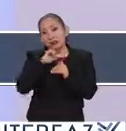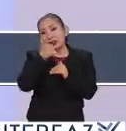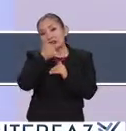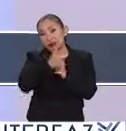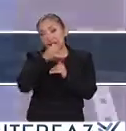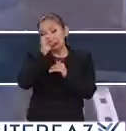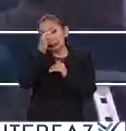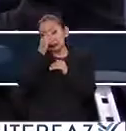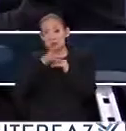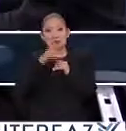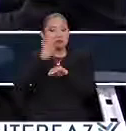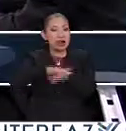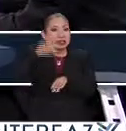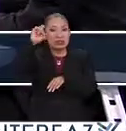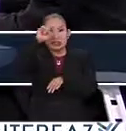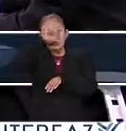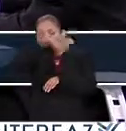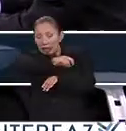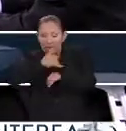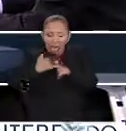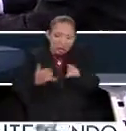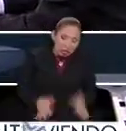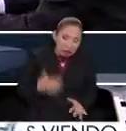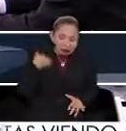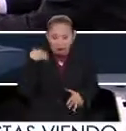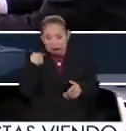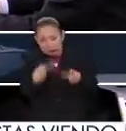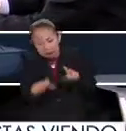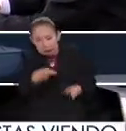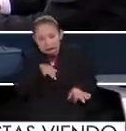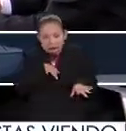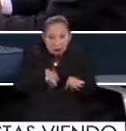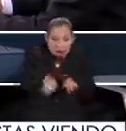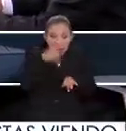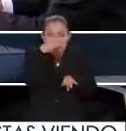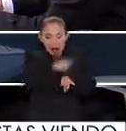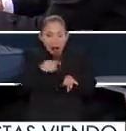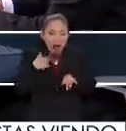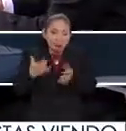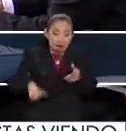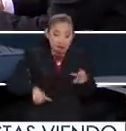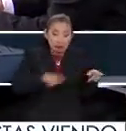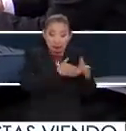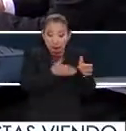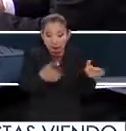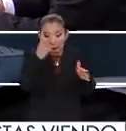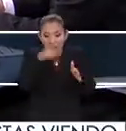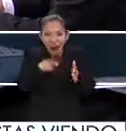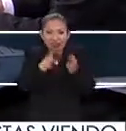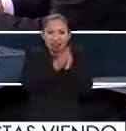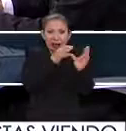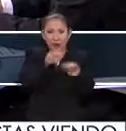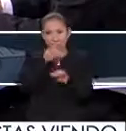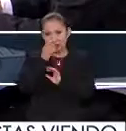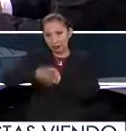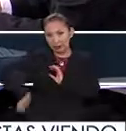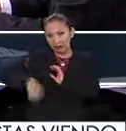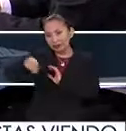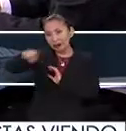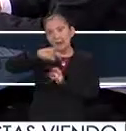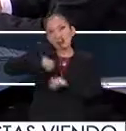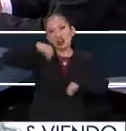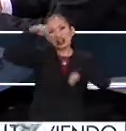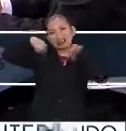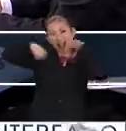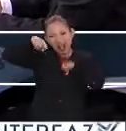centésimas más difíciles y más costosas para el cierre de esta administración, ya que como comenté, son personas